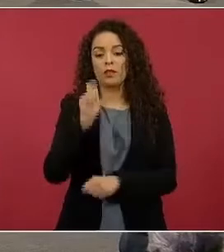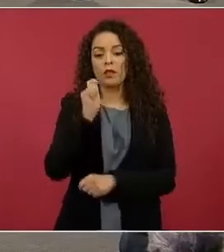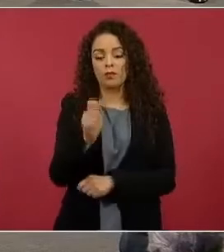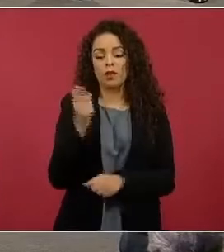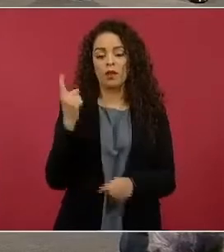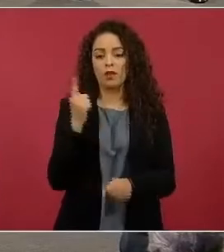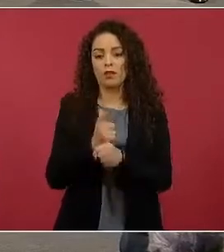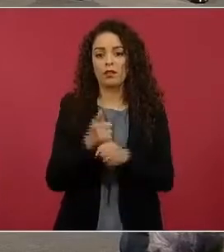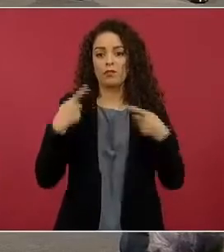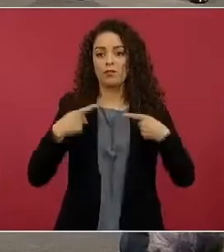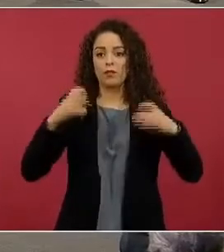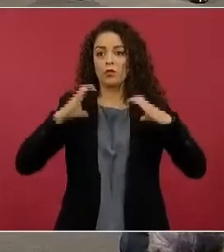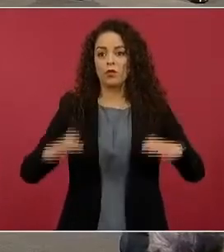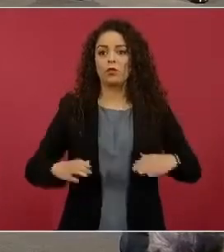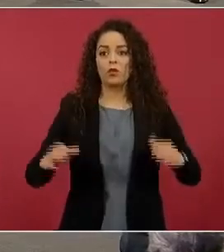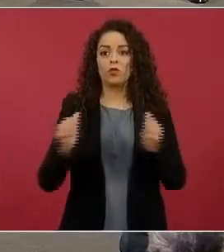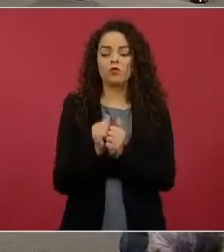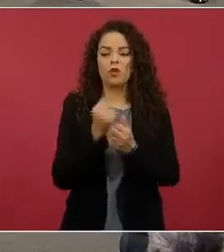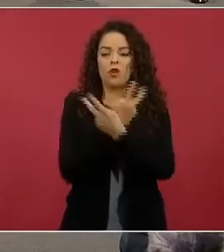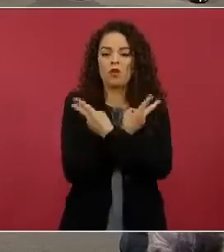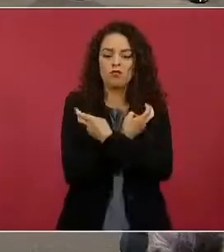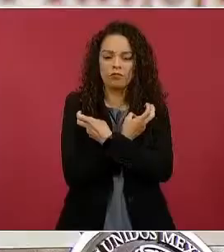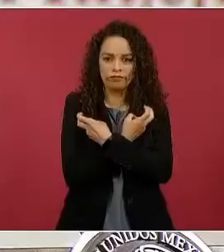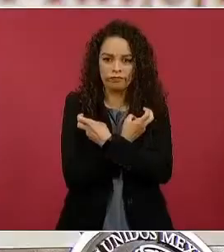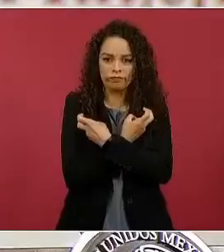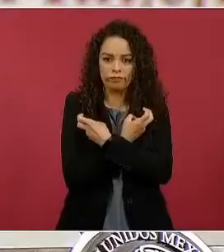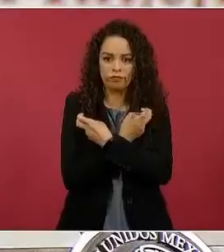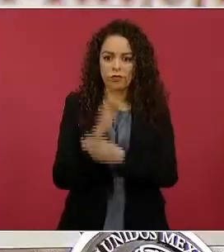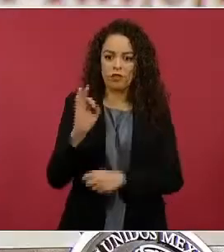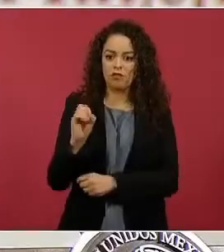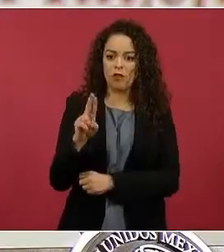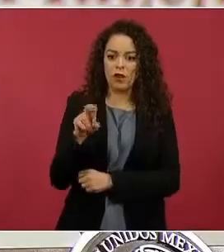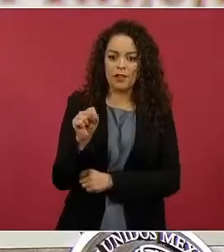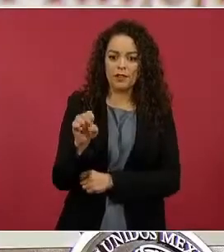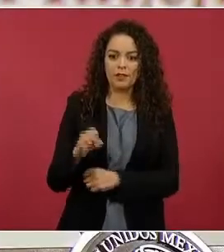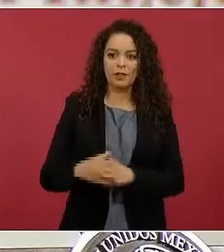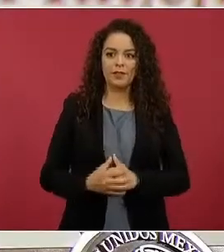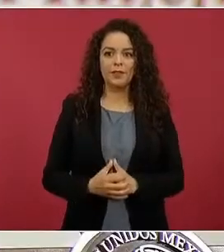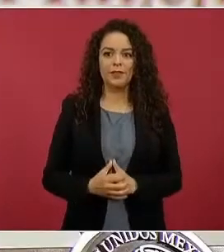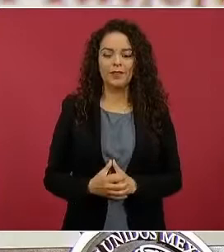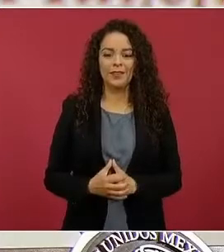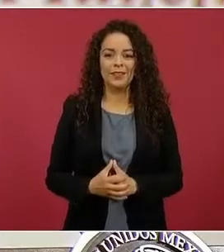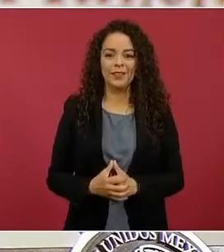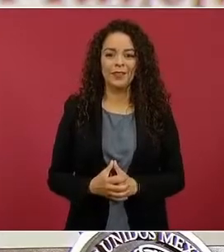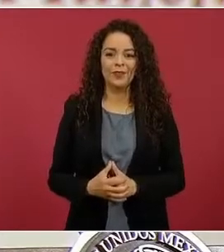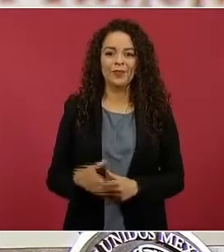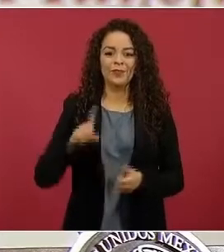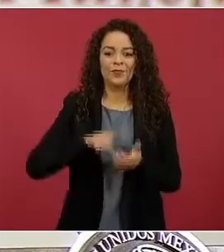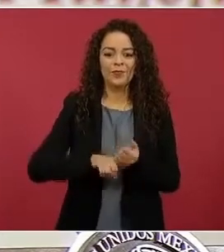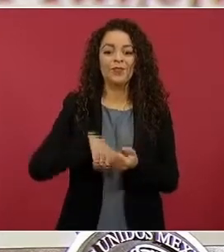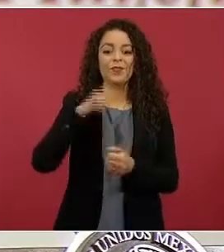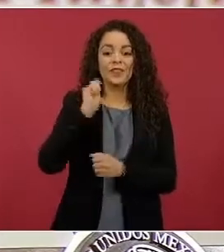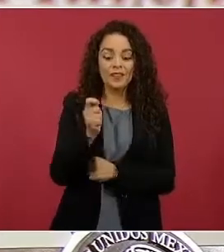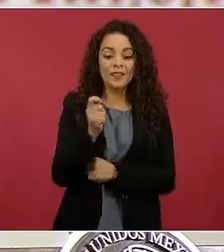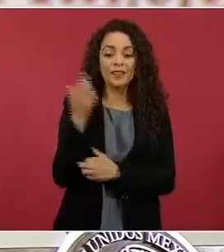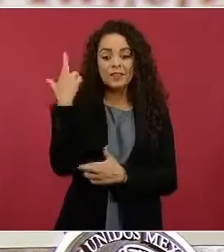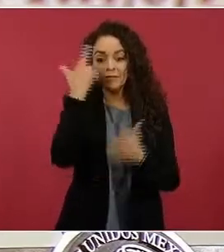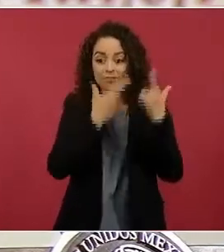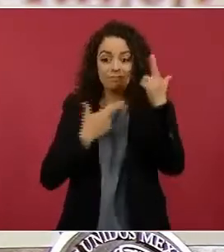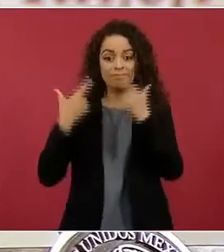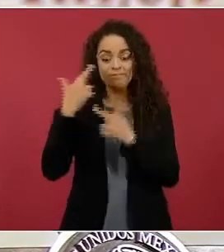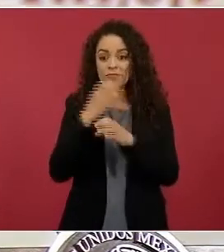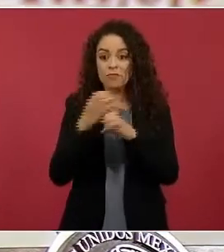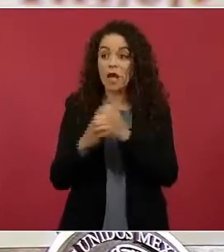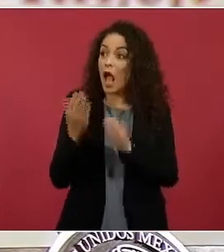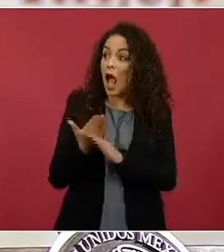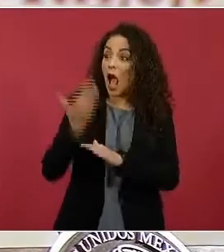de las personas. Hemos hecho un esfuerzo muy significativo canalizando recursos que antes no se